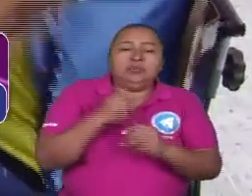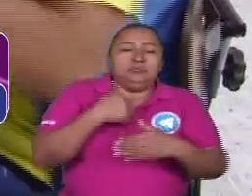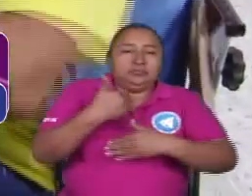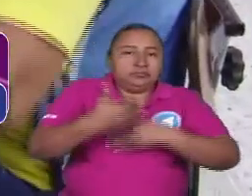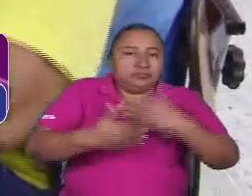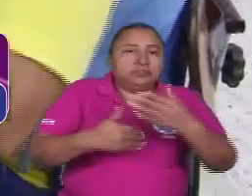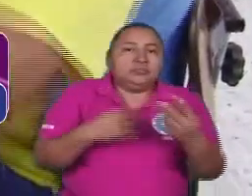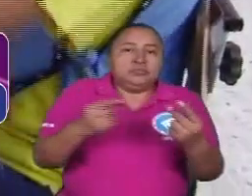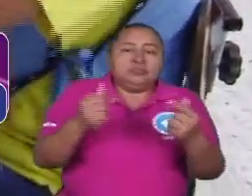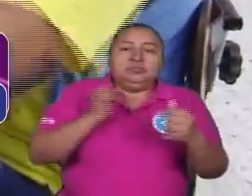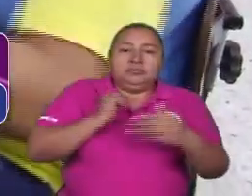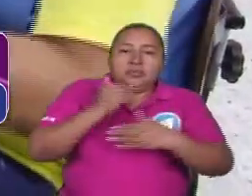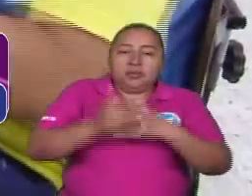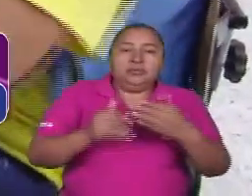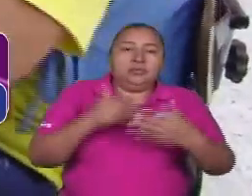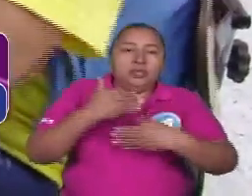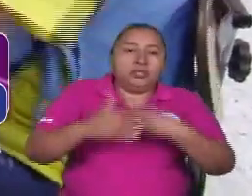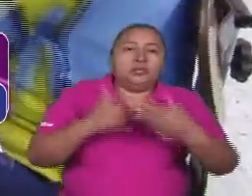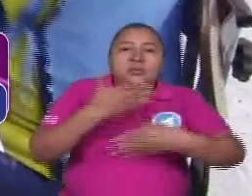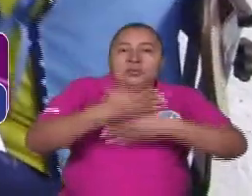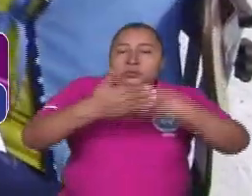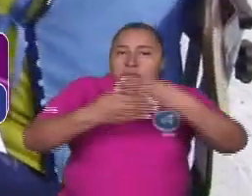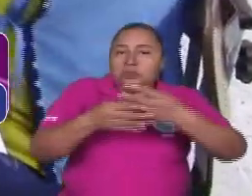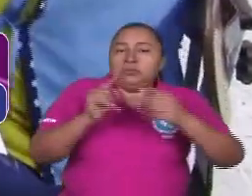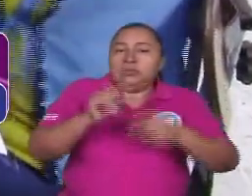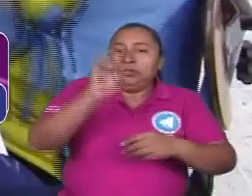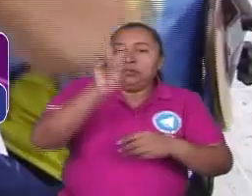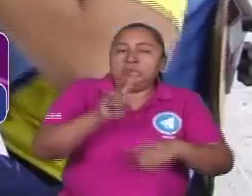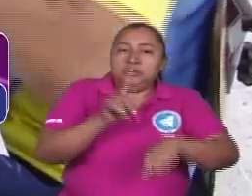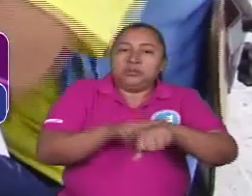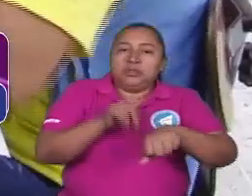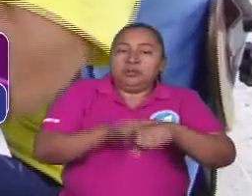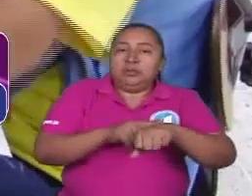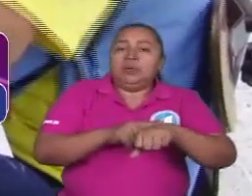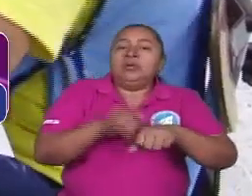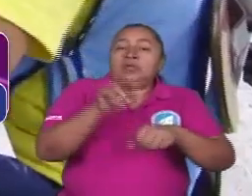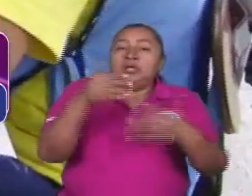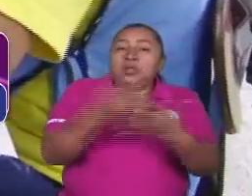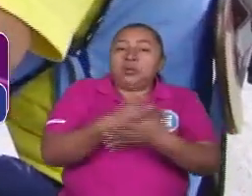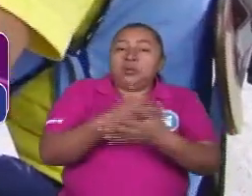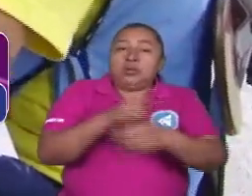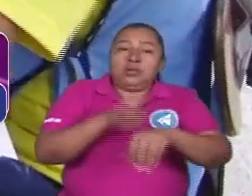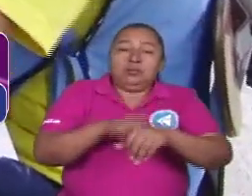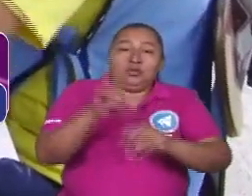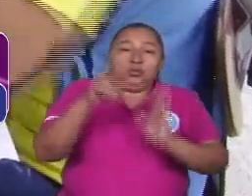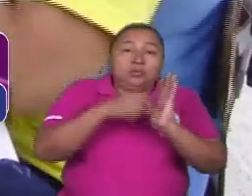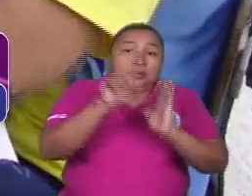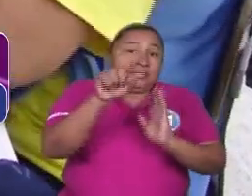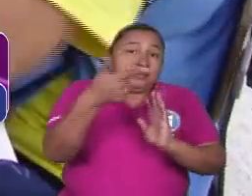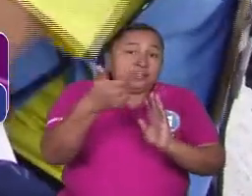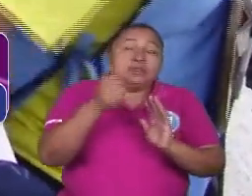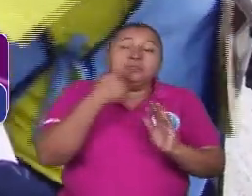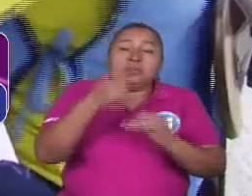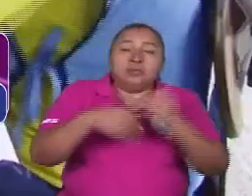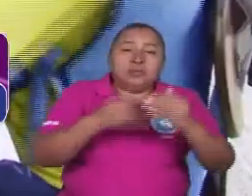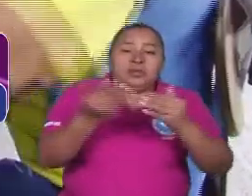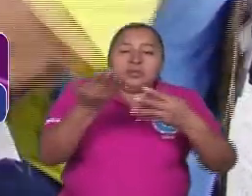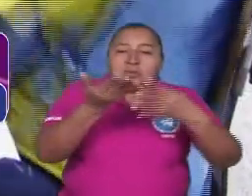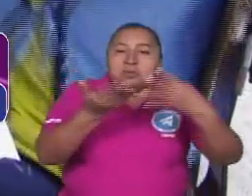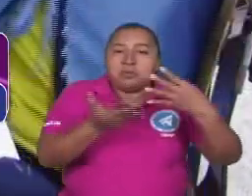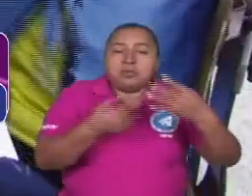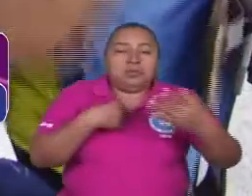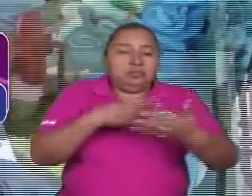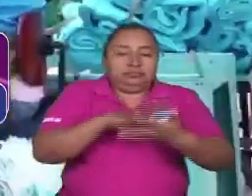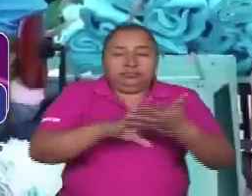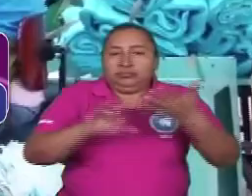claros pero porque fue también un proceso de construcción en el segundo periodo de la revolución en esta nueva etapa el gobierno de reconciliación de unidad nacional esos indicadores venían al suelo al